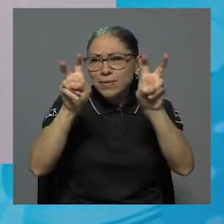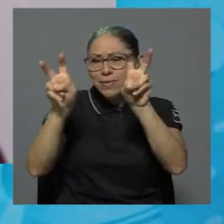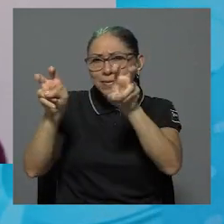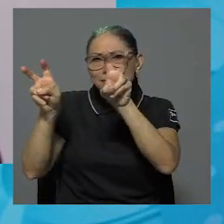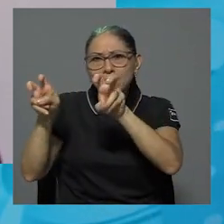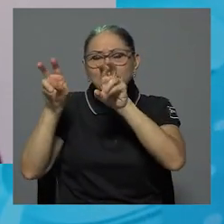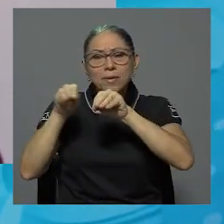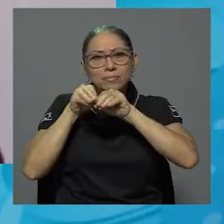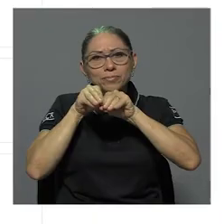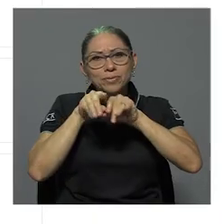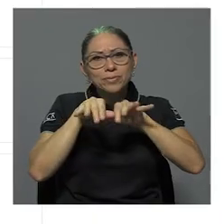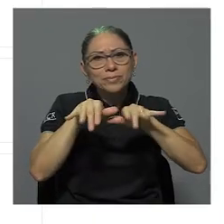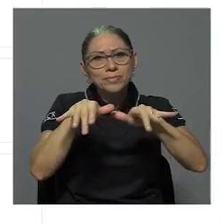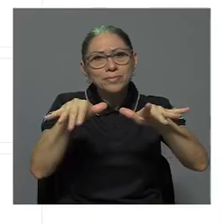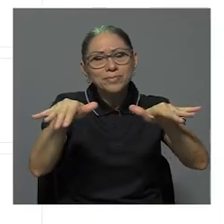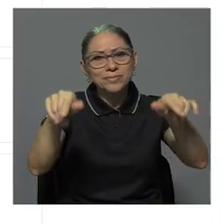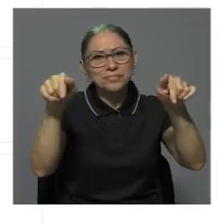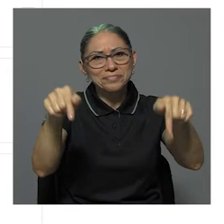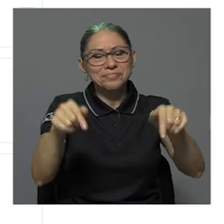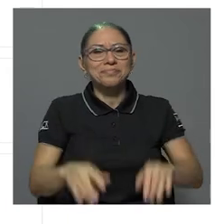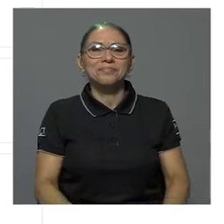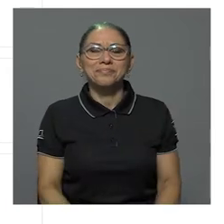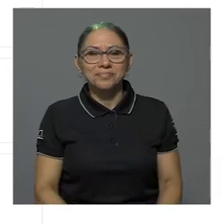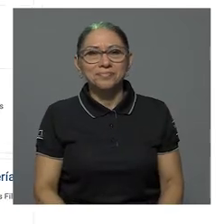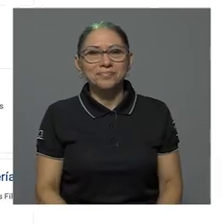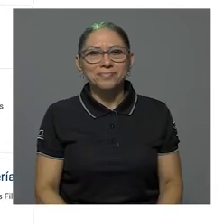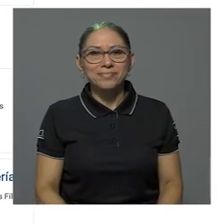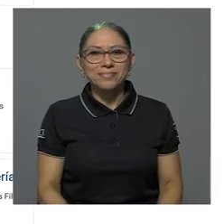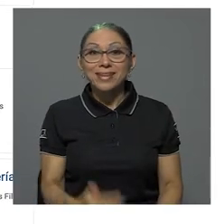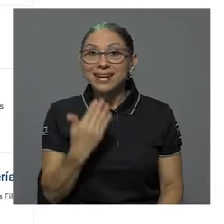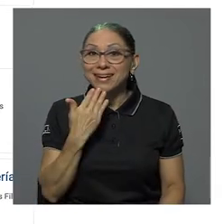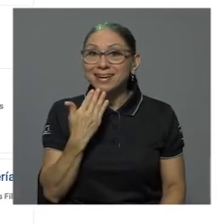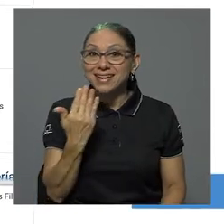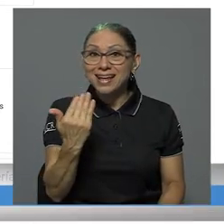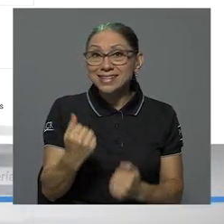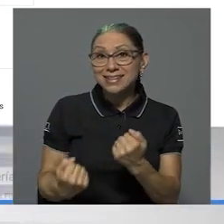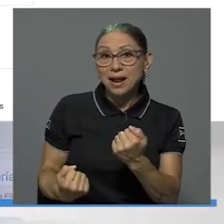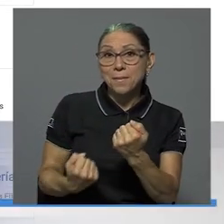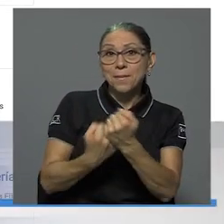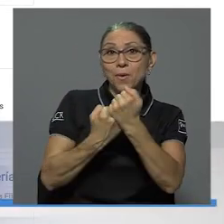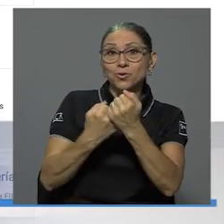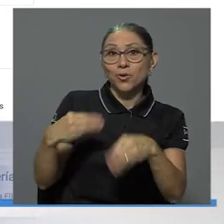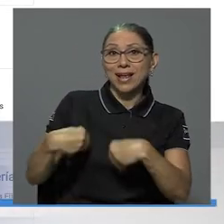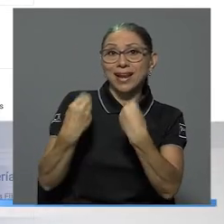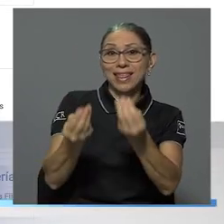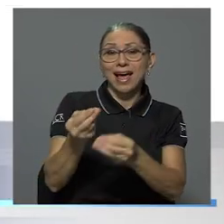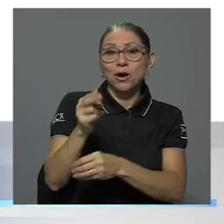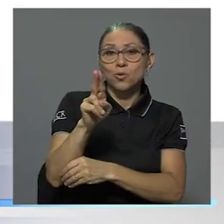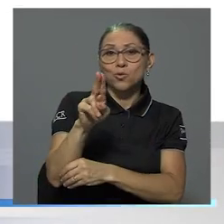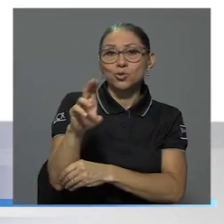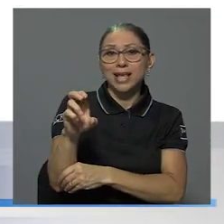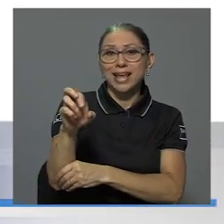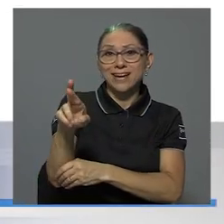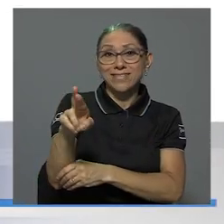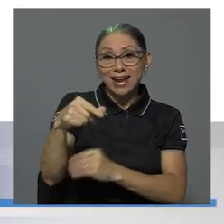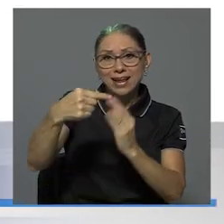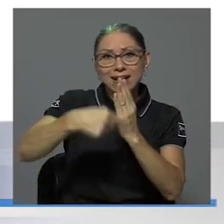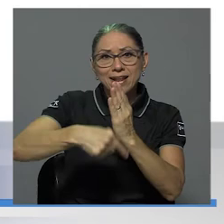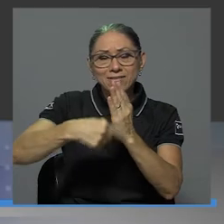que están entrando a la revista. Gracias al apoyo recibido por la UCR, la revista